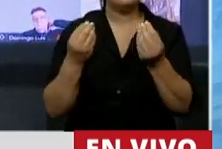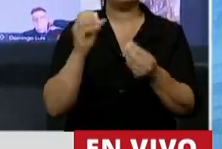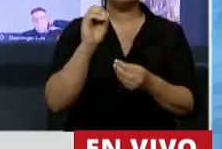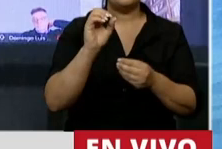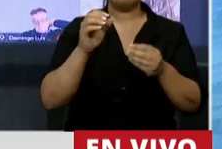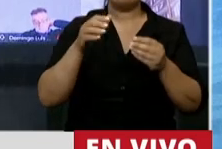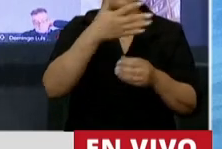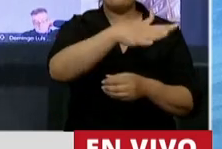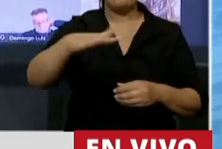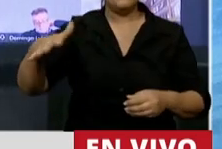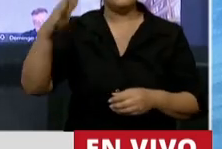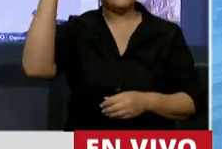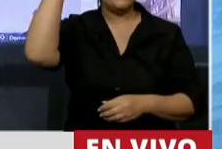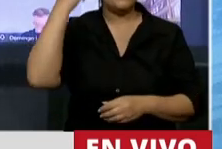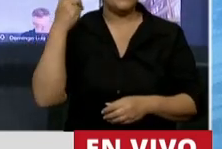francés.